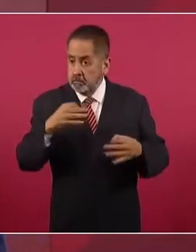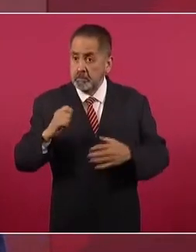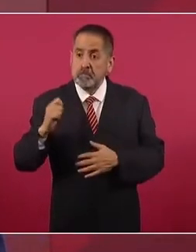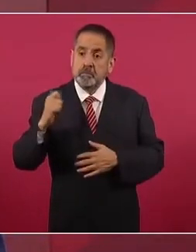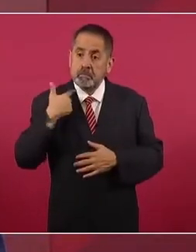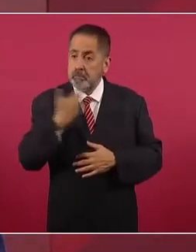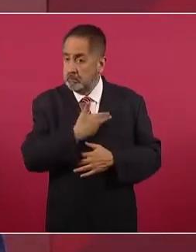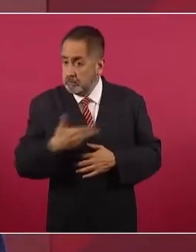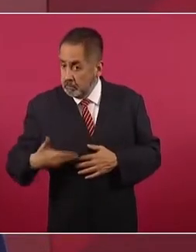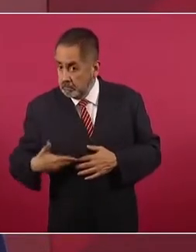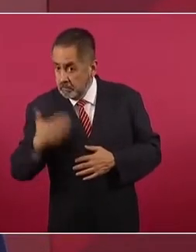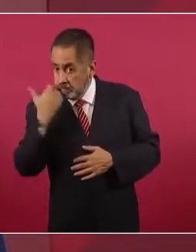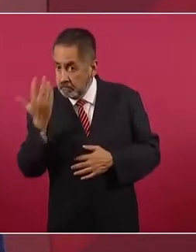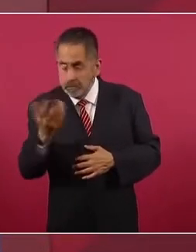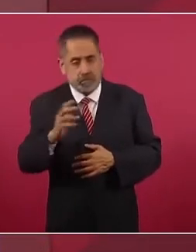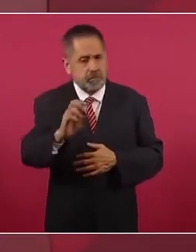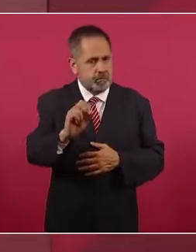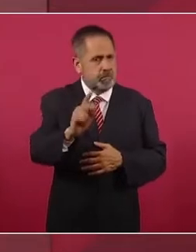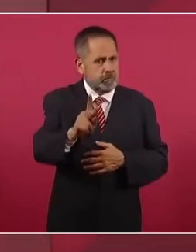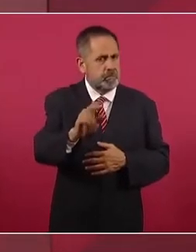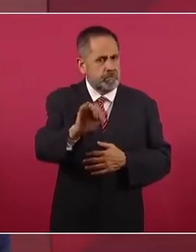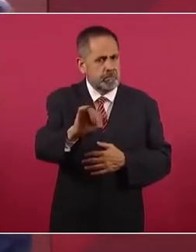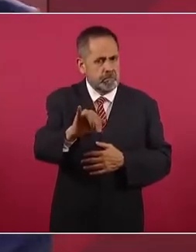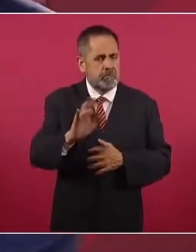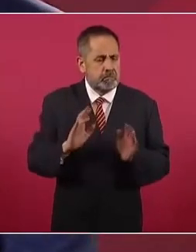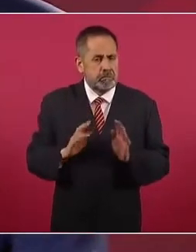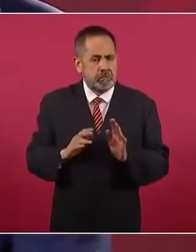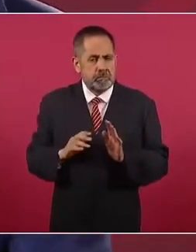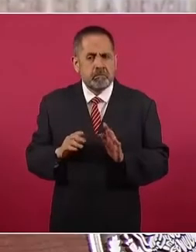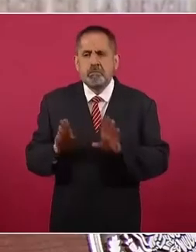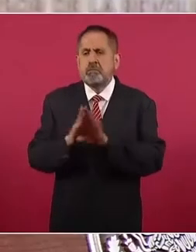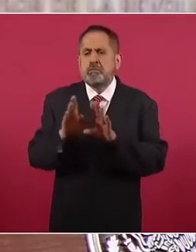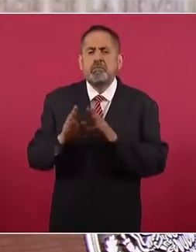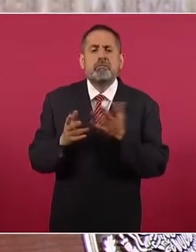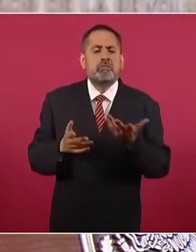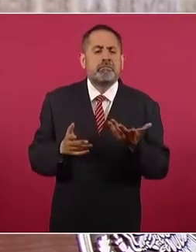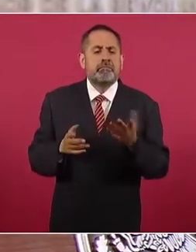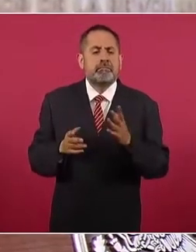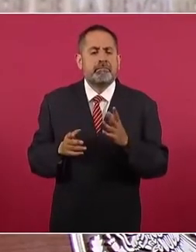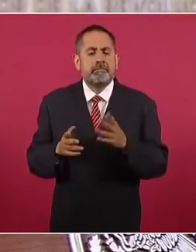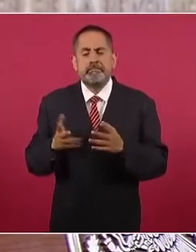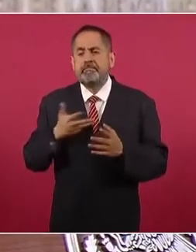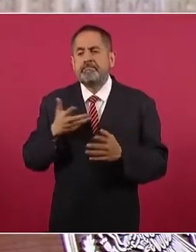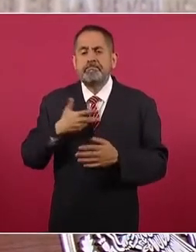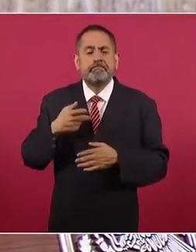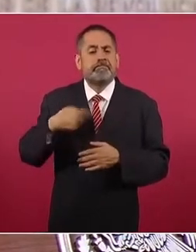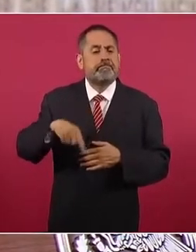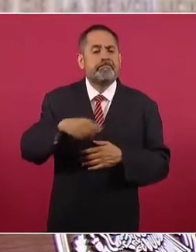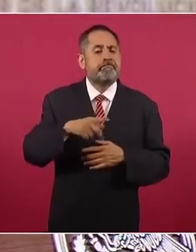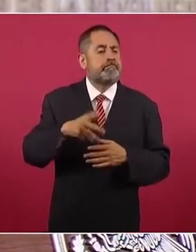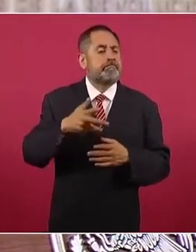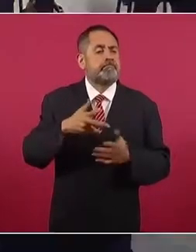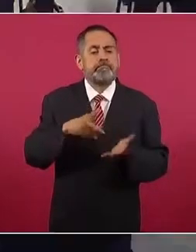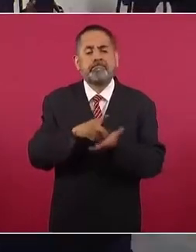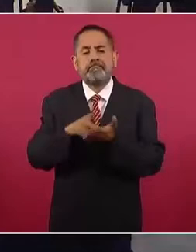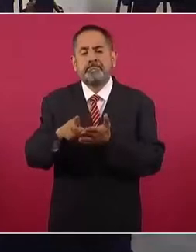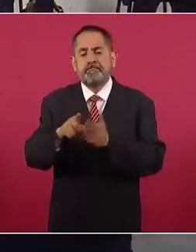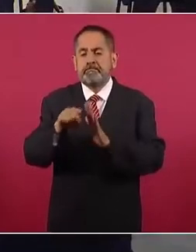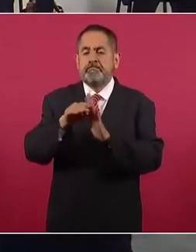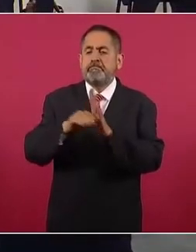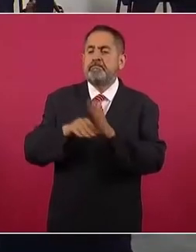¿cómo íbamos a promover el derecho a